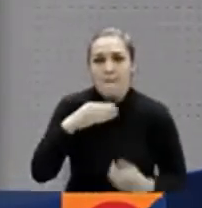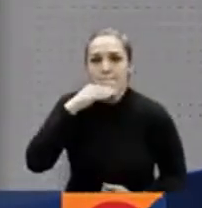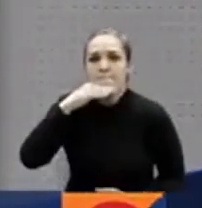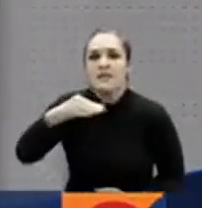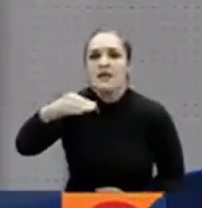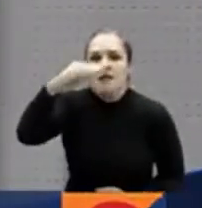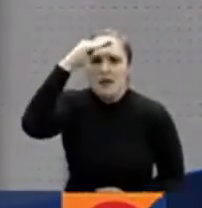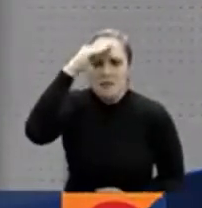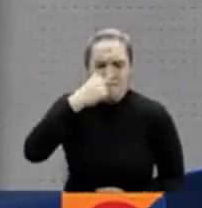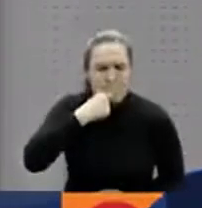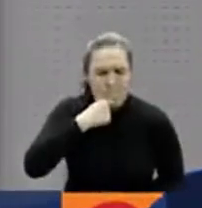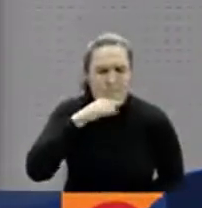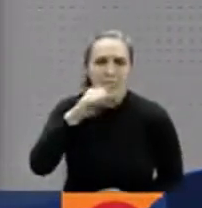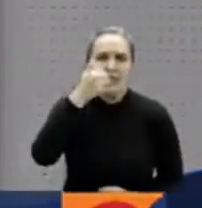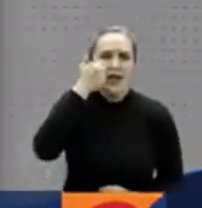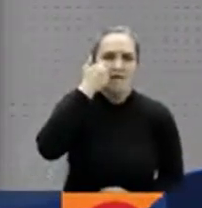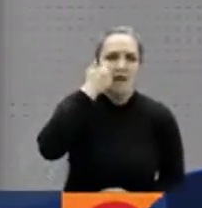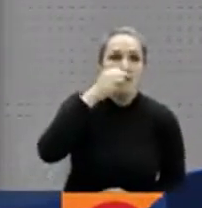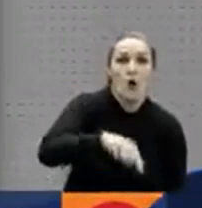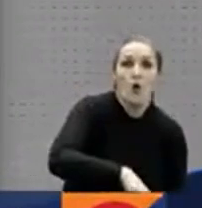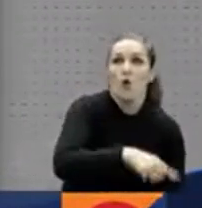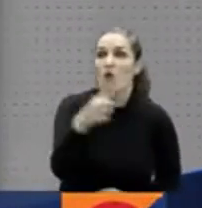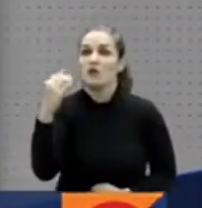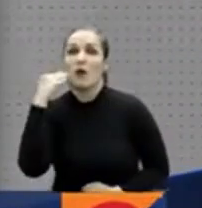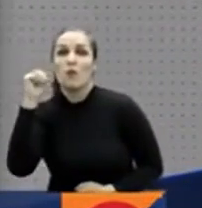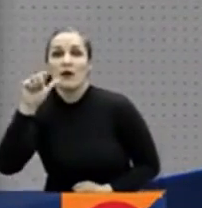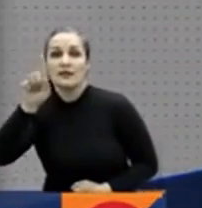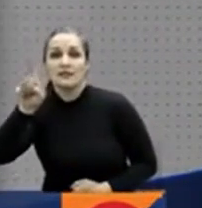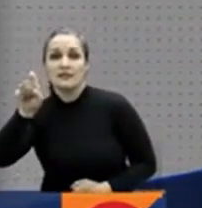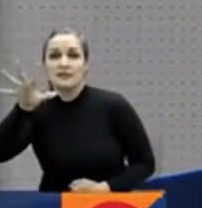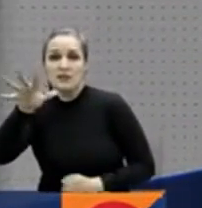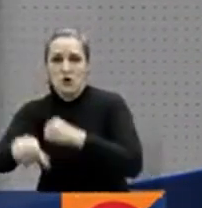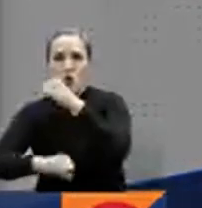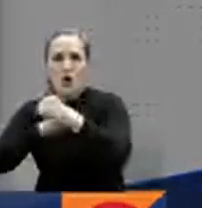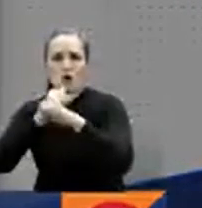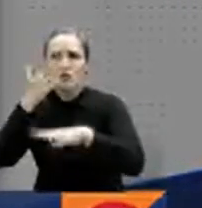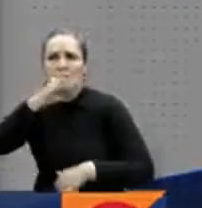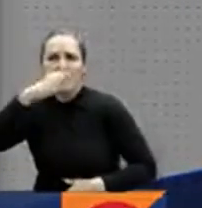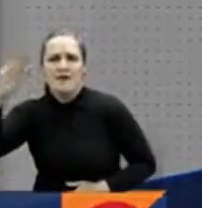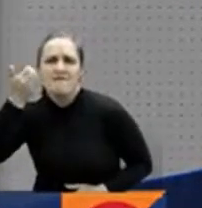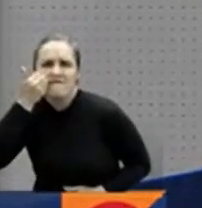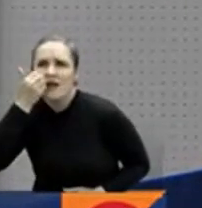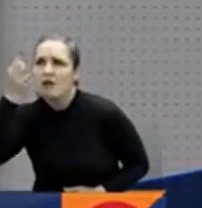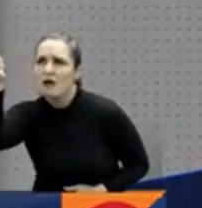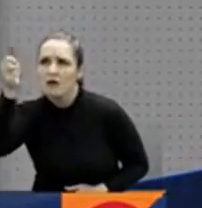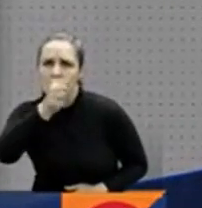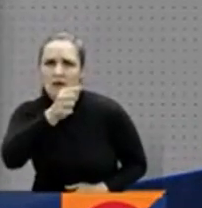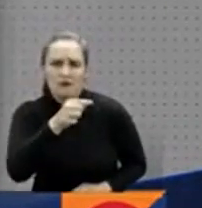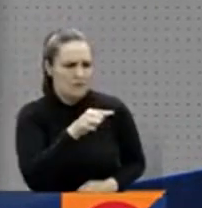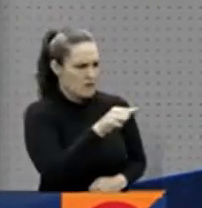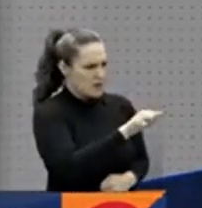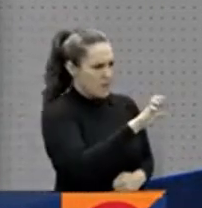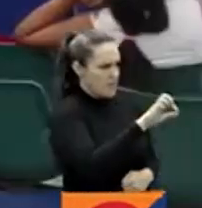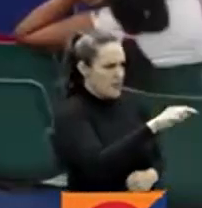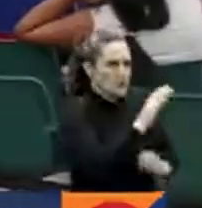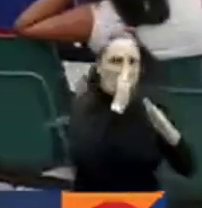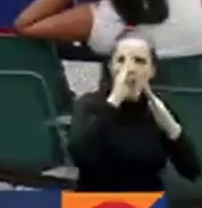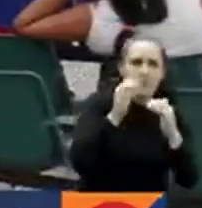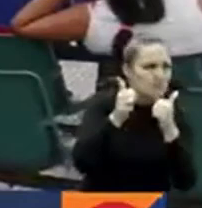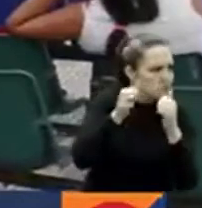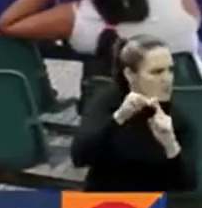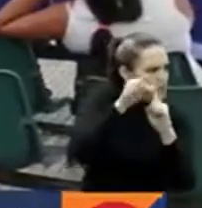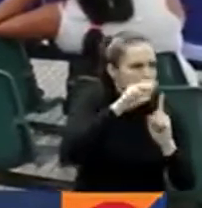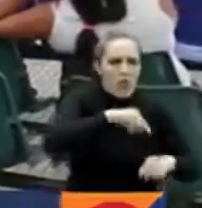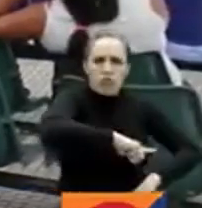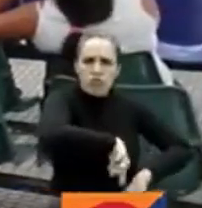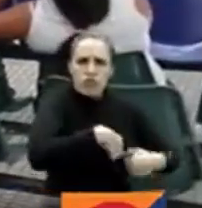una mujer de 75 años en Barranquilla. Para la Supersalud se habrían generado demoras en la atención de medicina especializada.